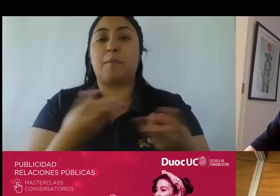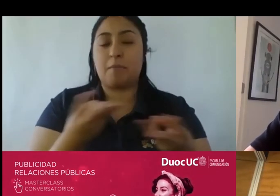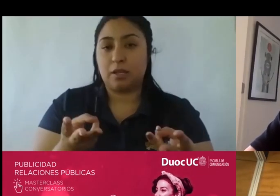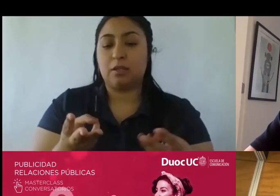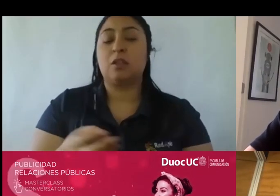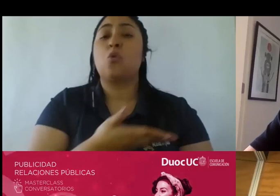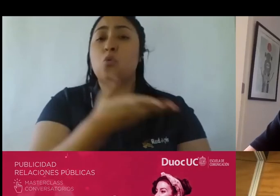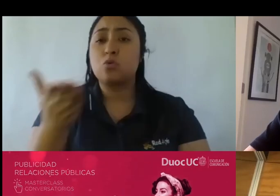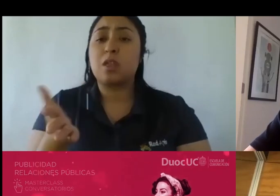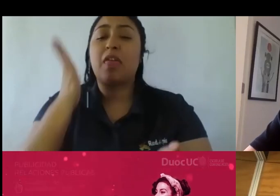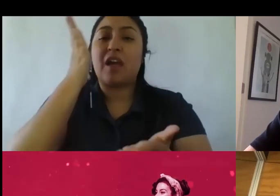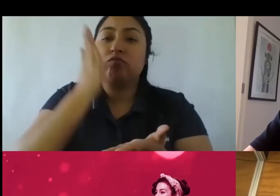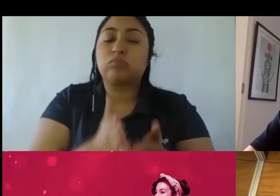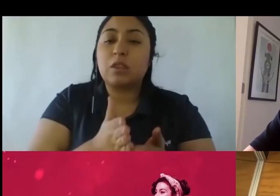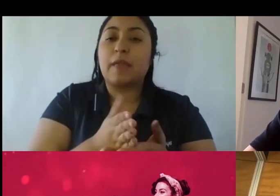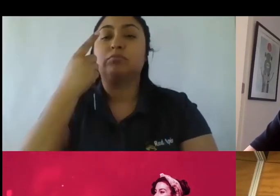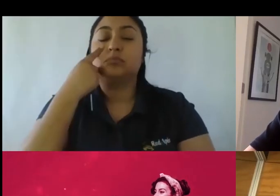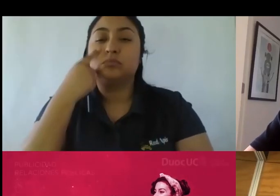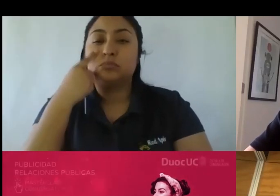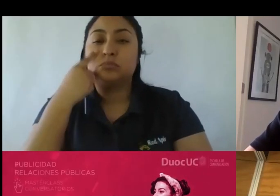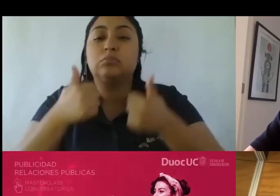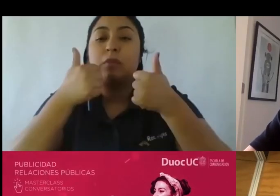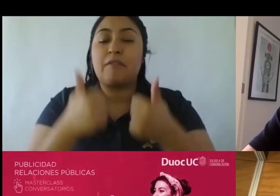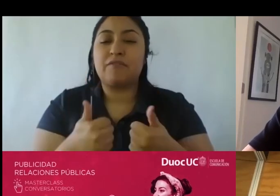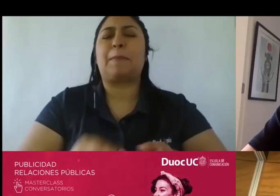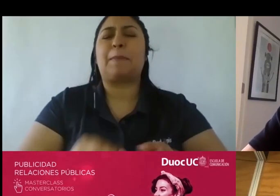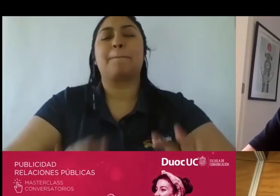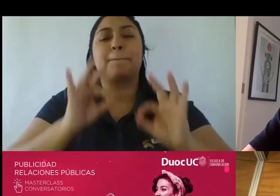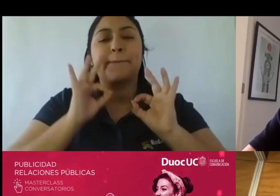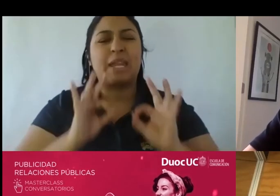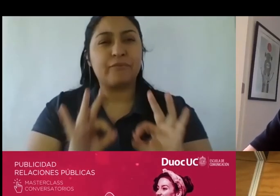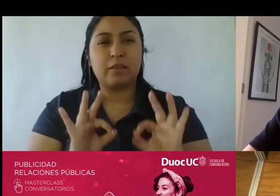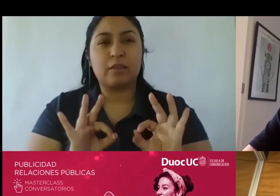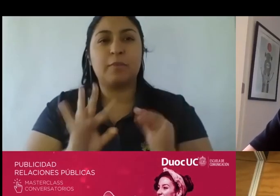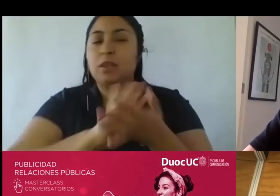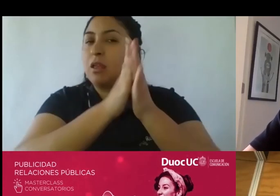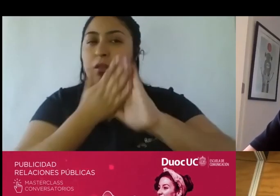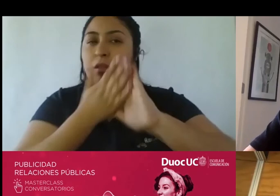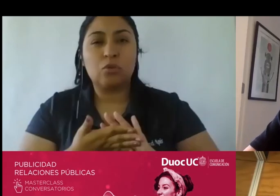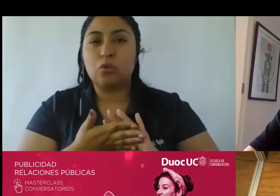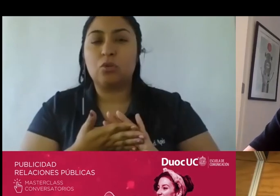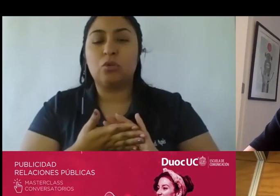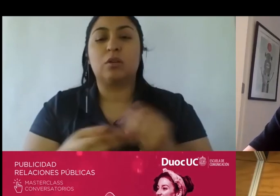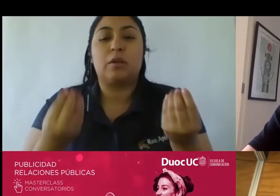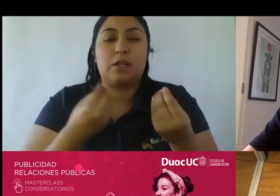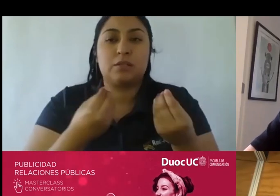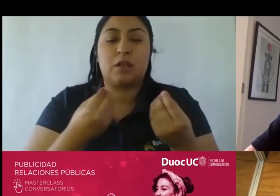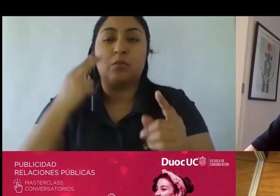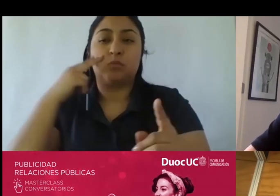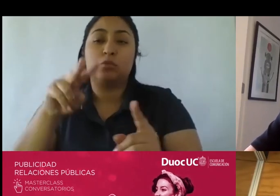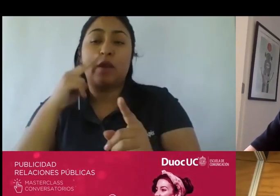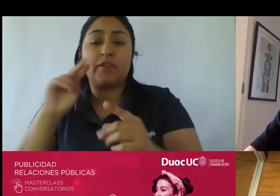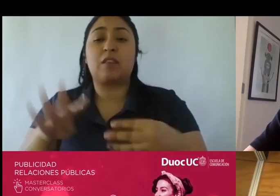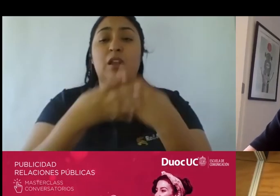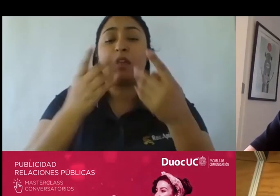a conocer bien a la perfección todo lo que está pasando desde la perspectiva de las redes sociales todo lo que está